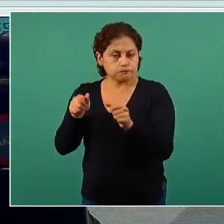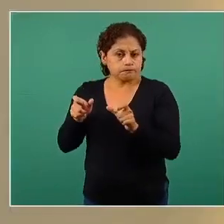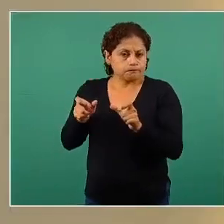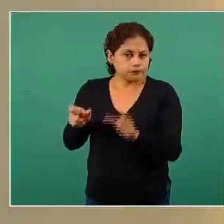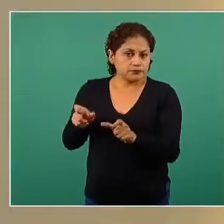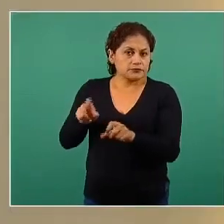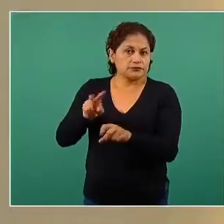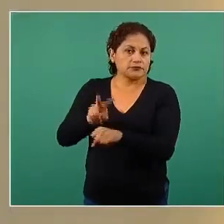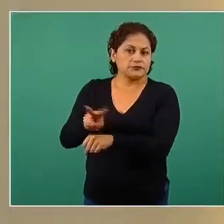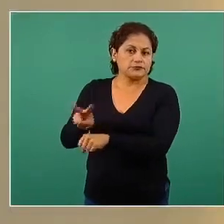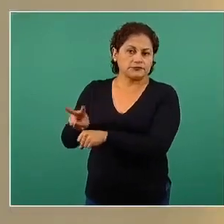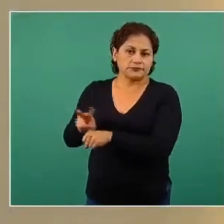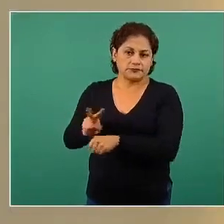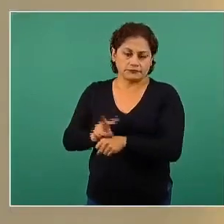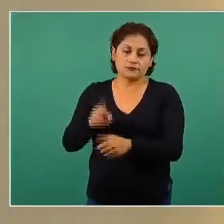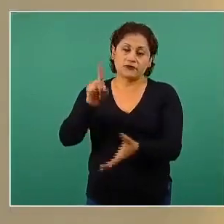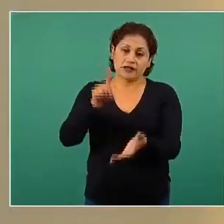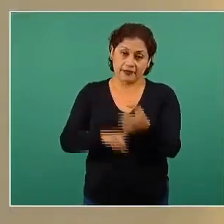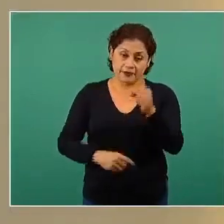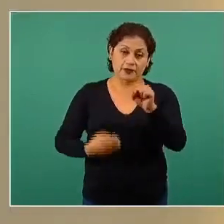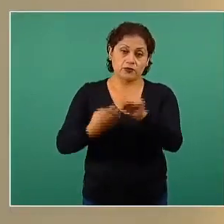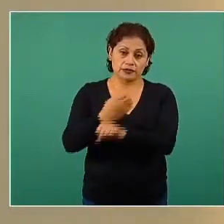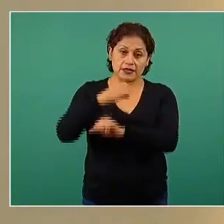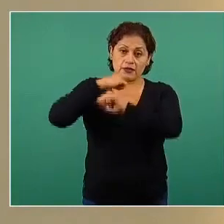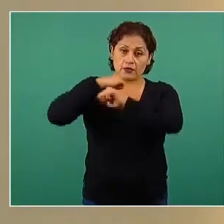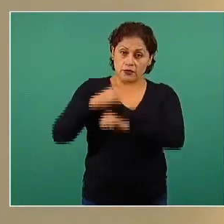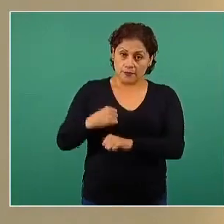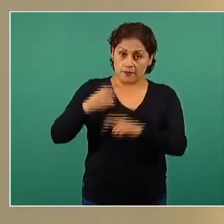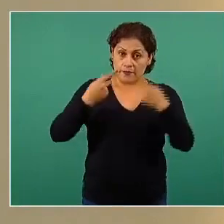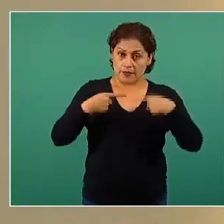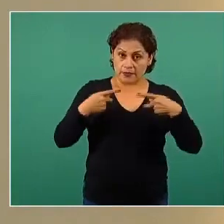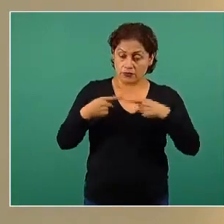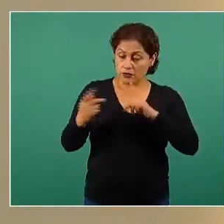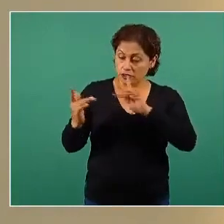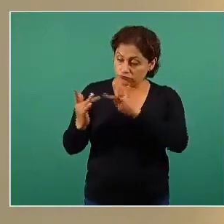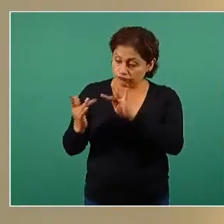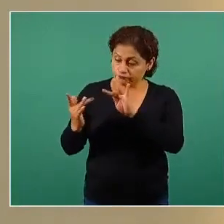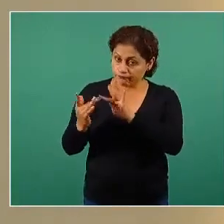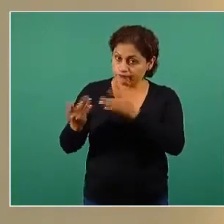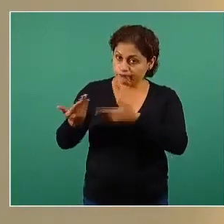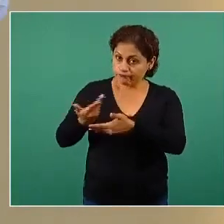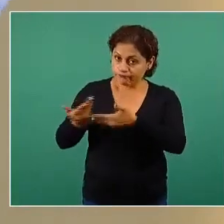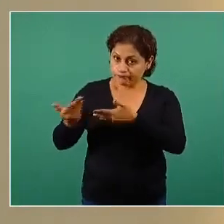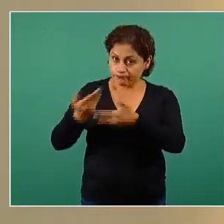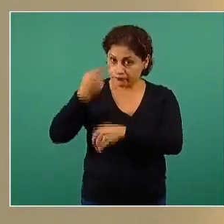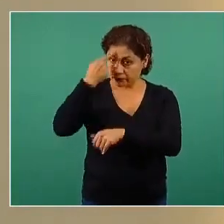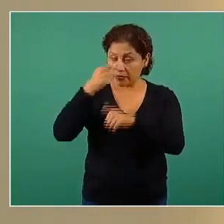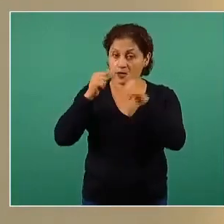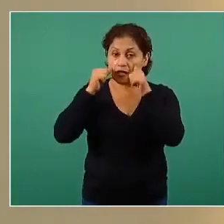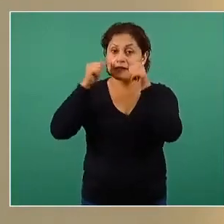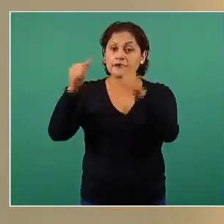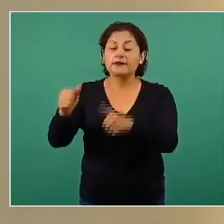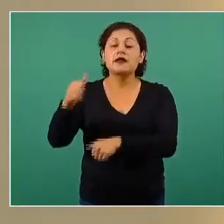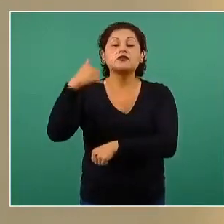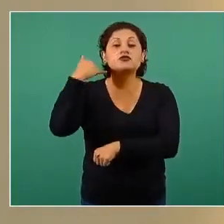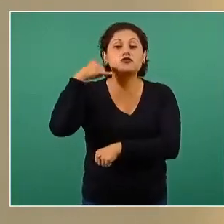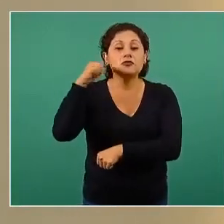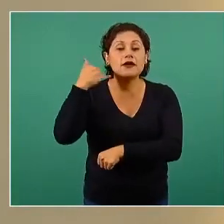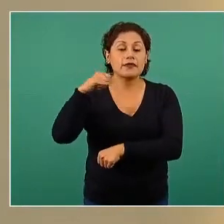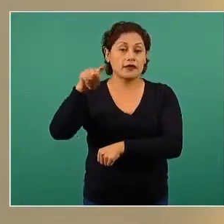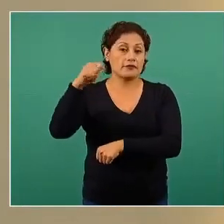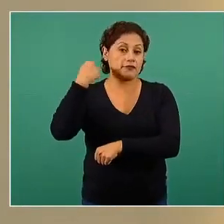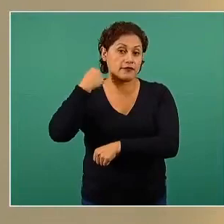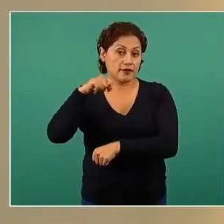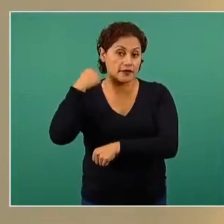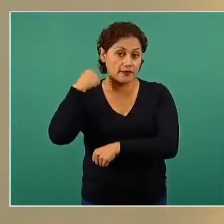gobiernos locales, los gobiernos estatales de Quintana Roo, de Yucatán, de Tabasco y también más al norte de nuestro país